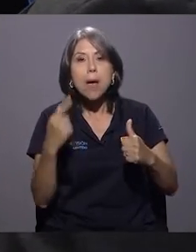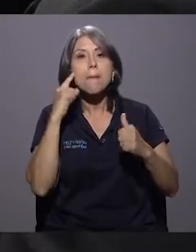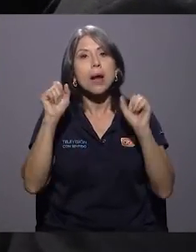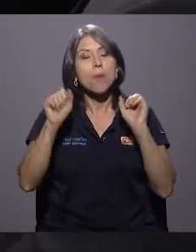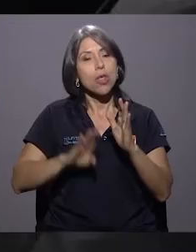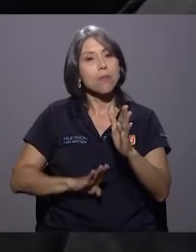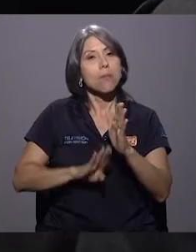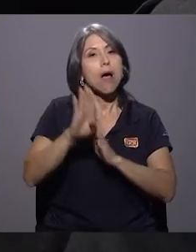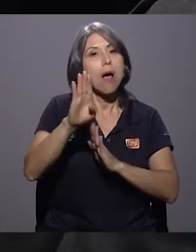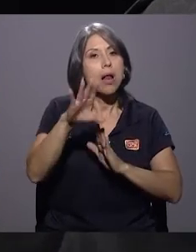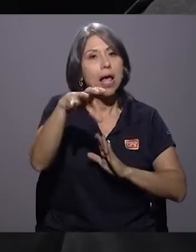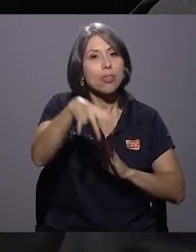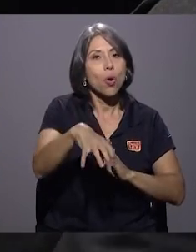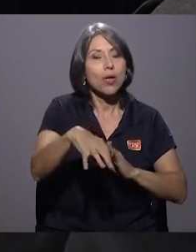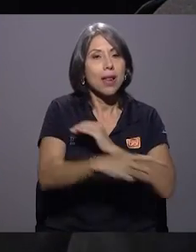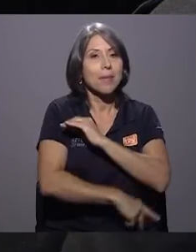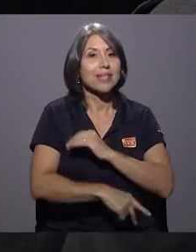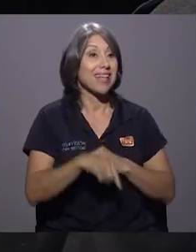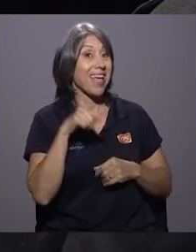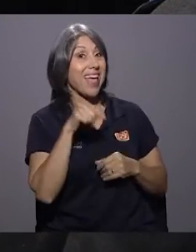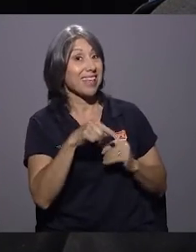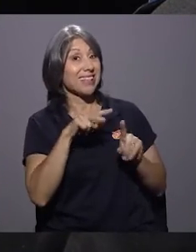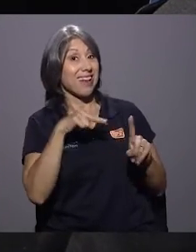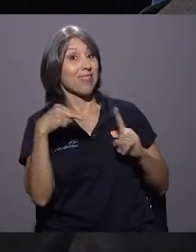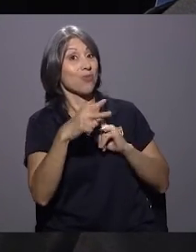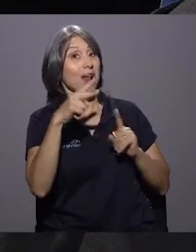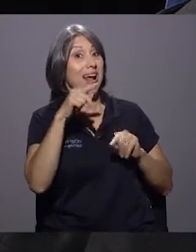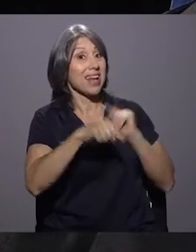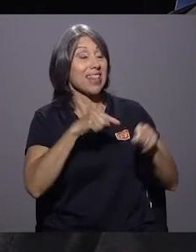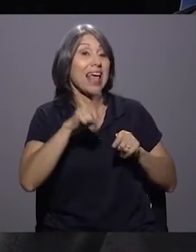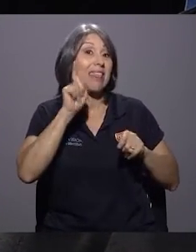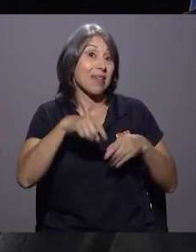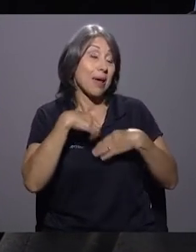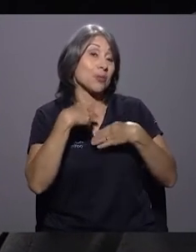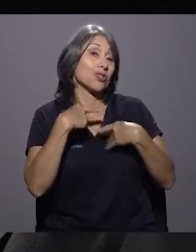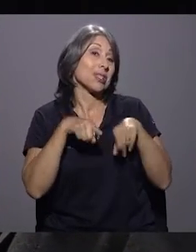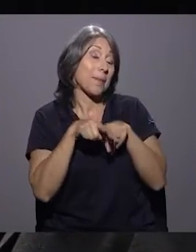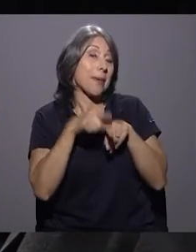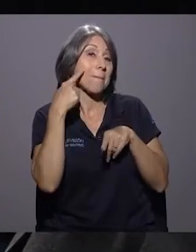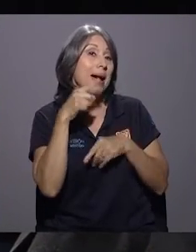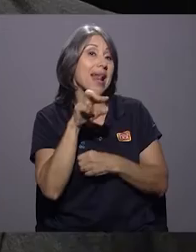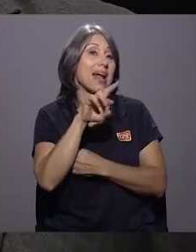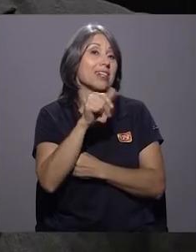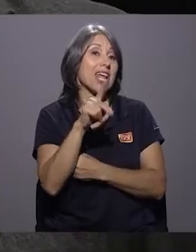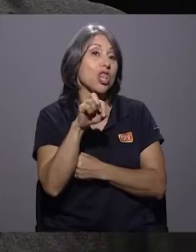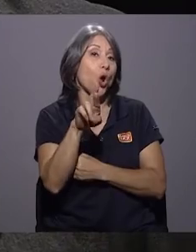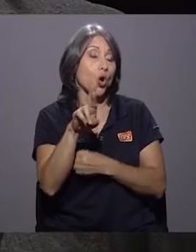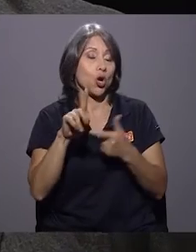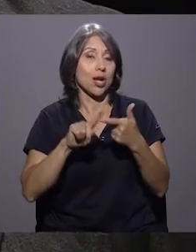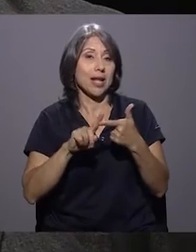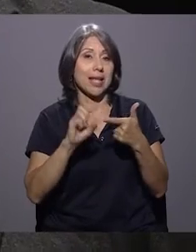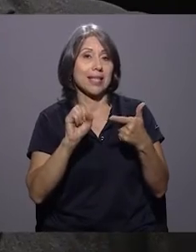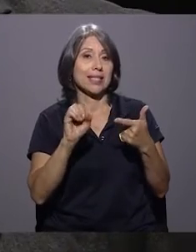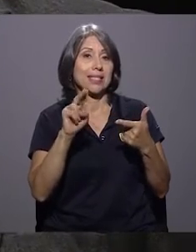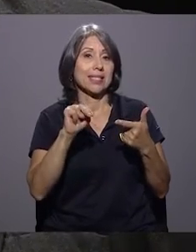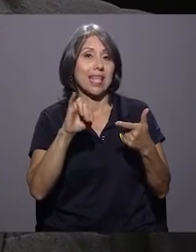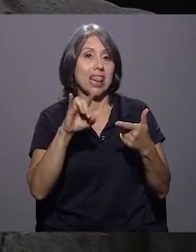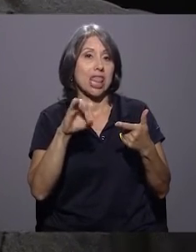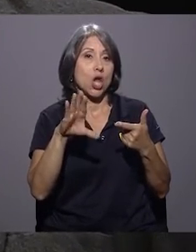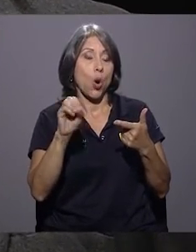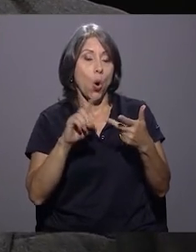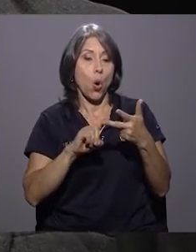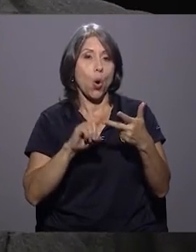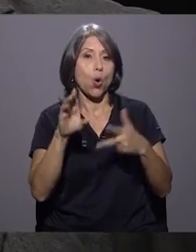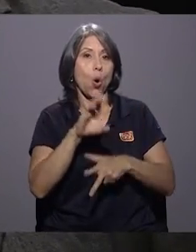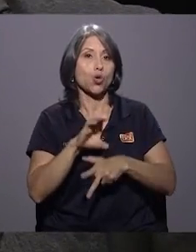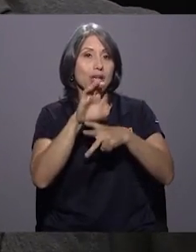y al país. ¿Esta lectura crítica deberíamos de hacerlas obviamente para los regidores índigos, concejales? Sí, claro. O sea, me parece que tiene que ser